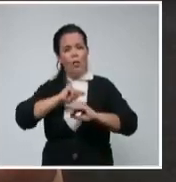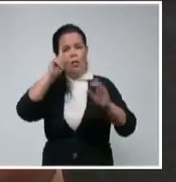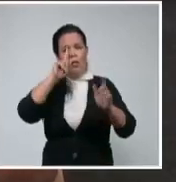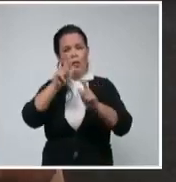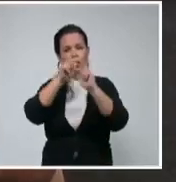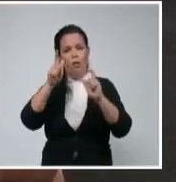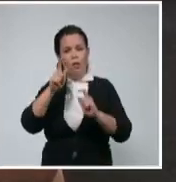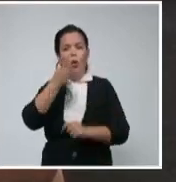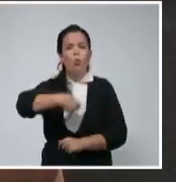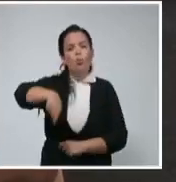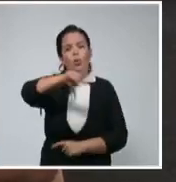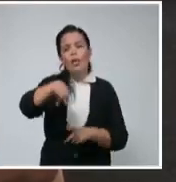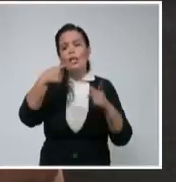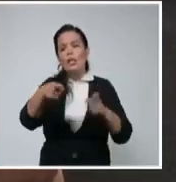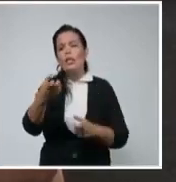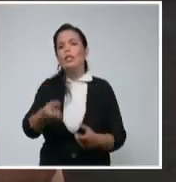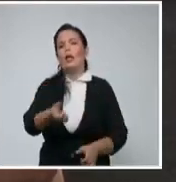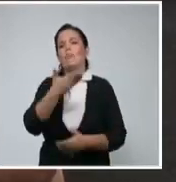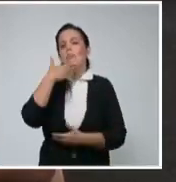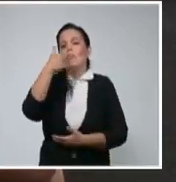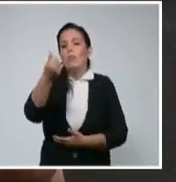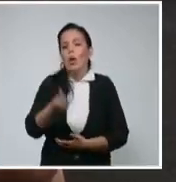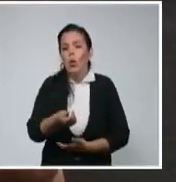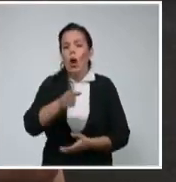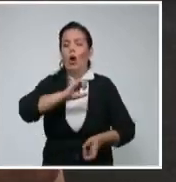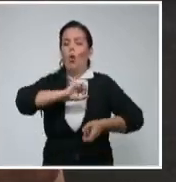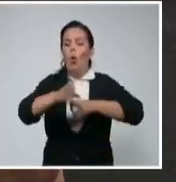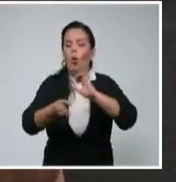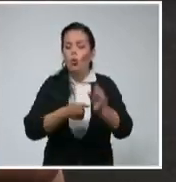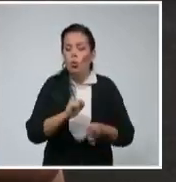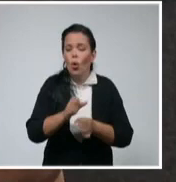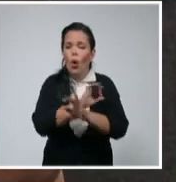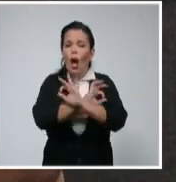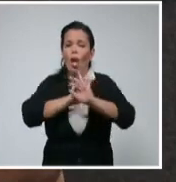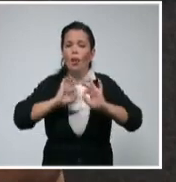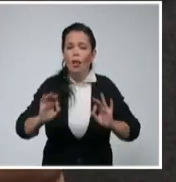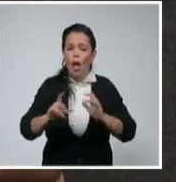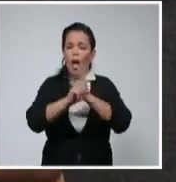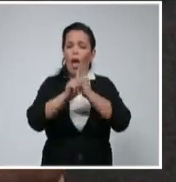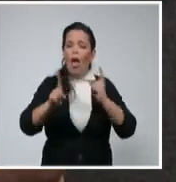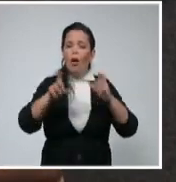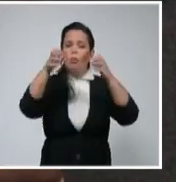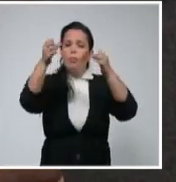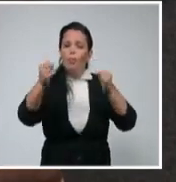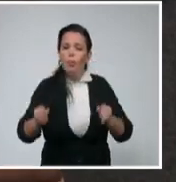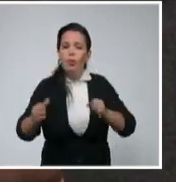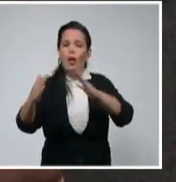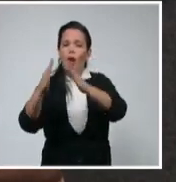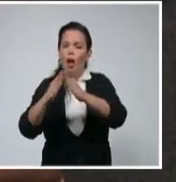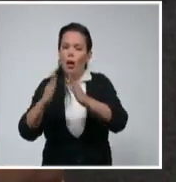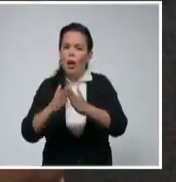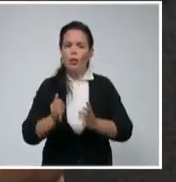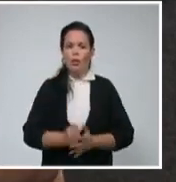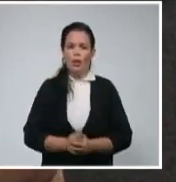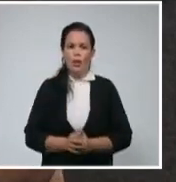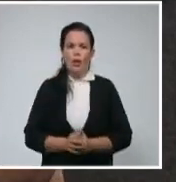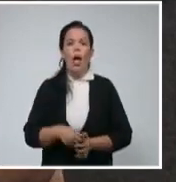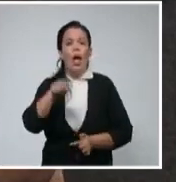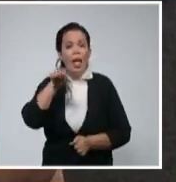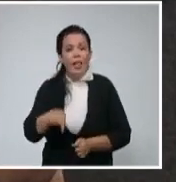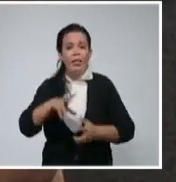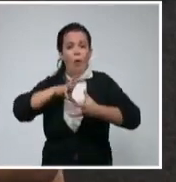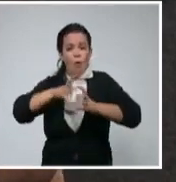un buen control, una buena calidad en el aislamiento de los contactos a nivel domiciliario, no va a bajar la situación de La Habana.